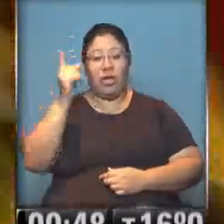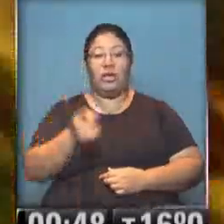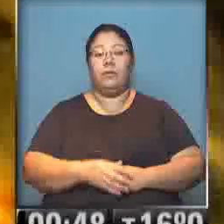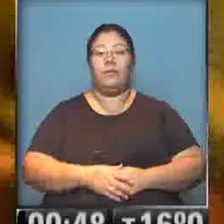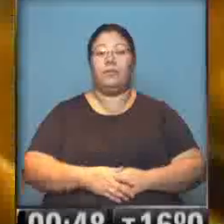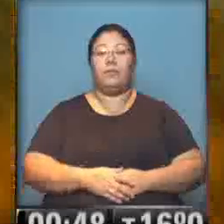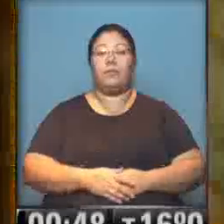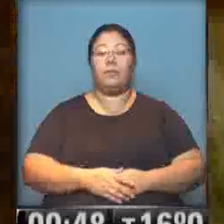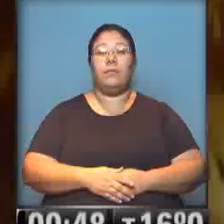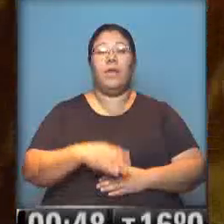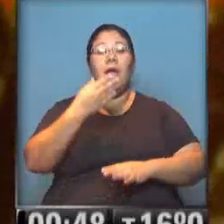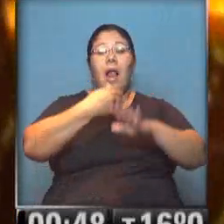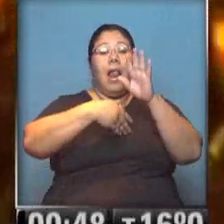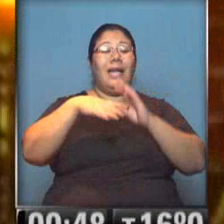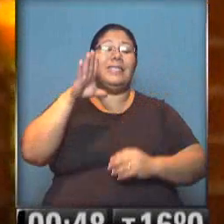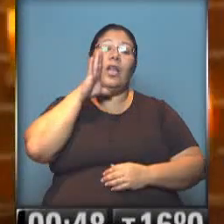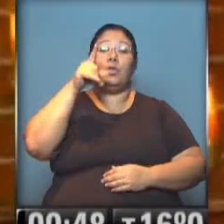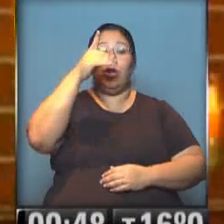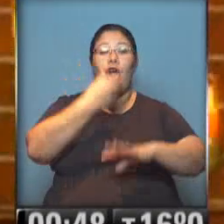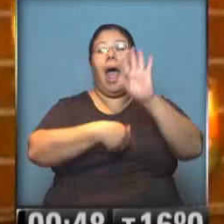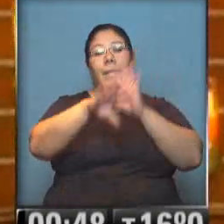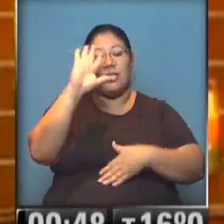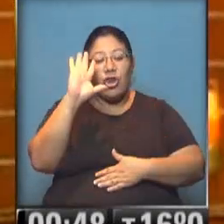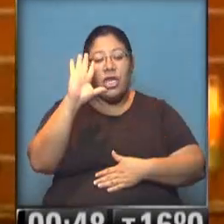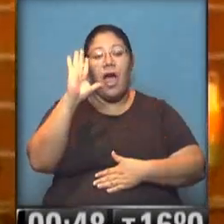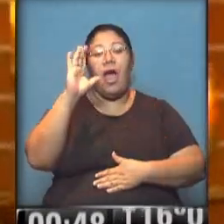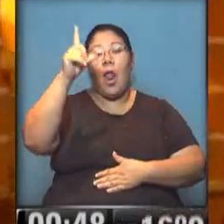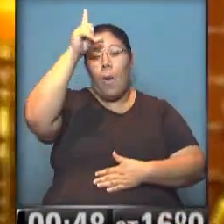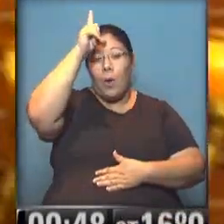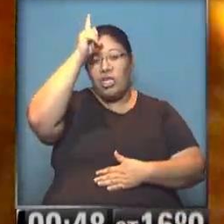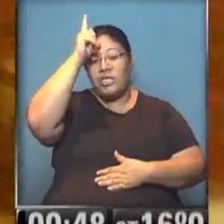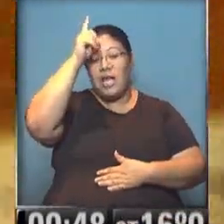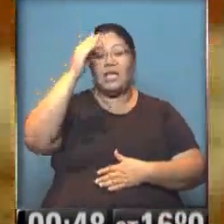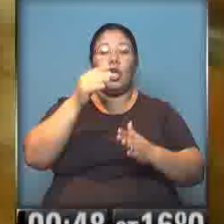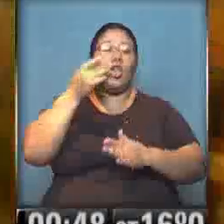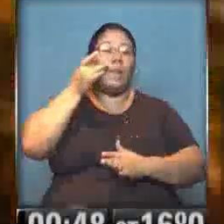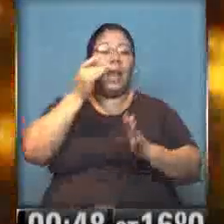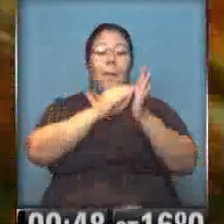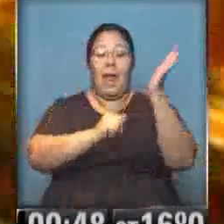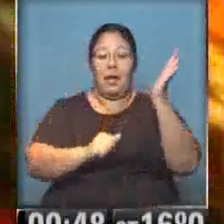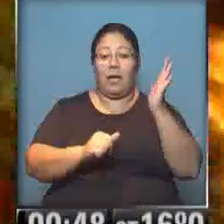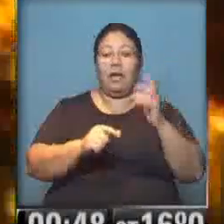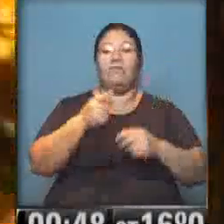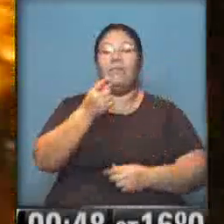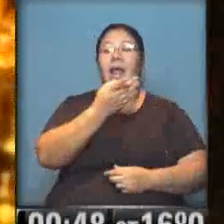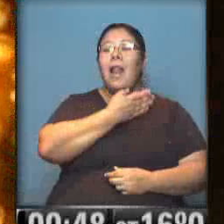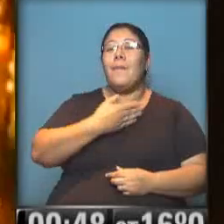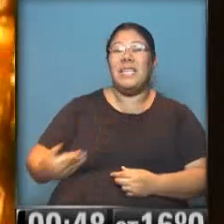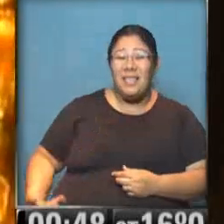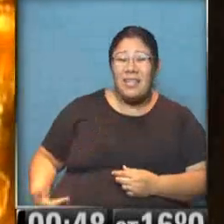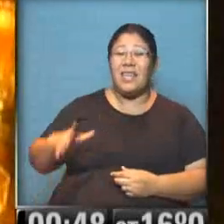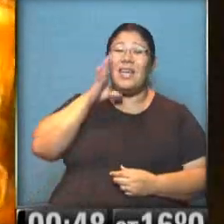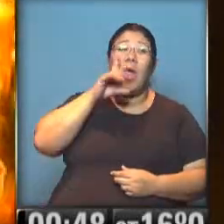siendo, blancos. Esto también explica, me parece, todos estos conflictos que estamos viendo. Y en algún punto, lo paradójico que vive Estados Unidos es que su presidente es negro.